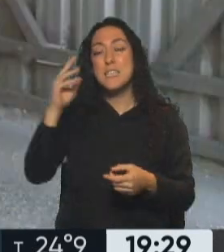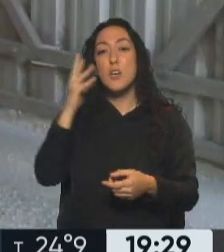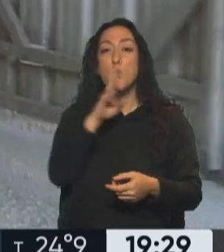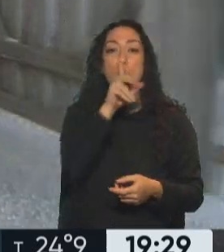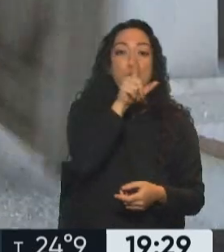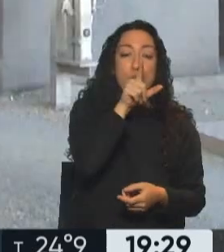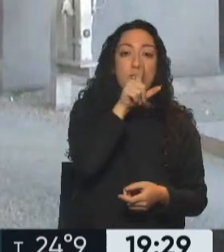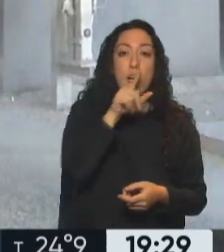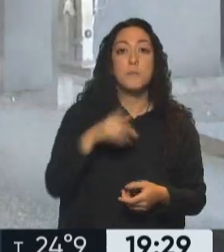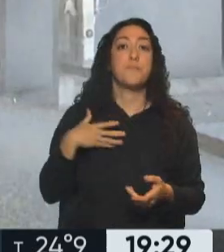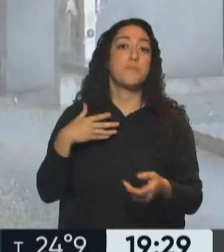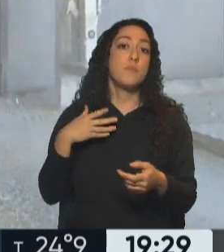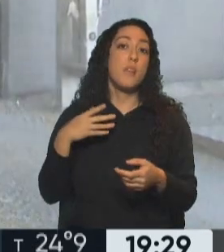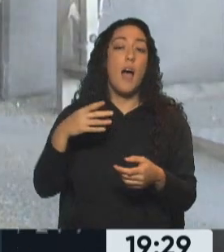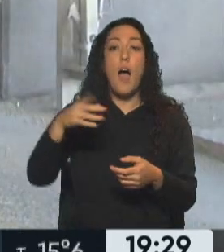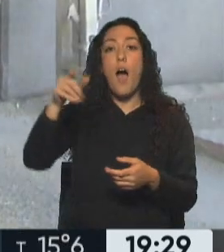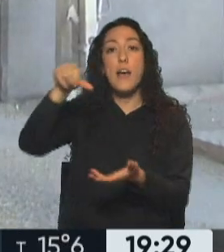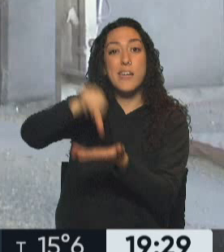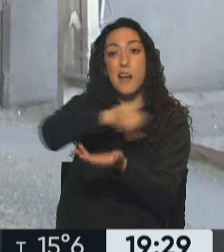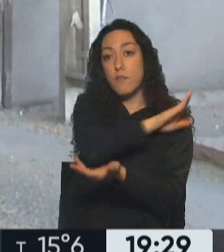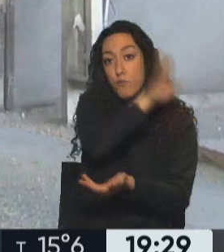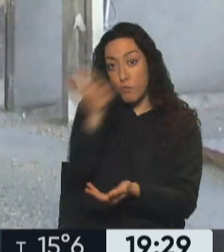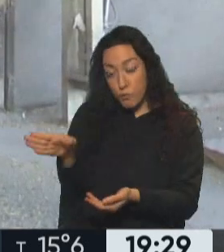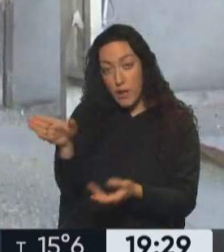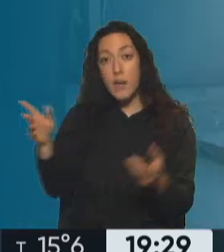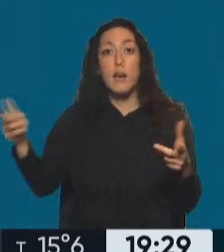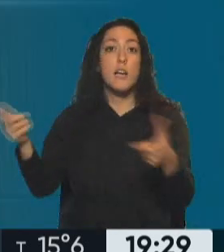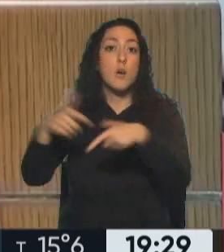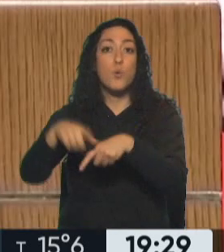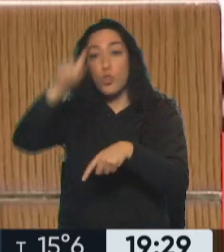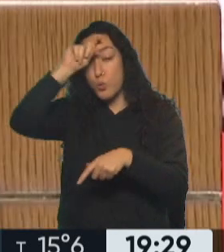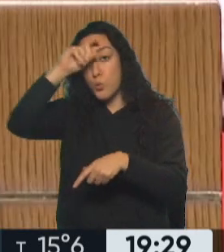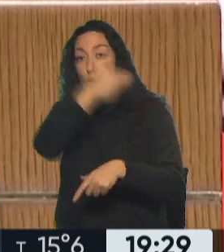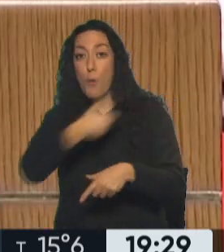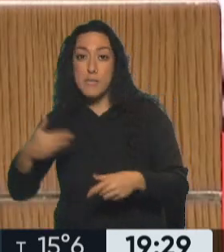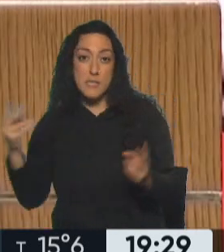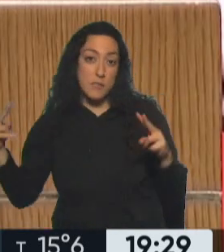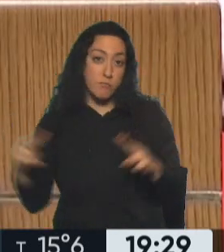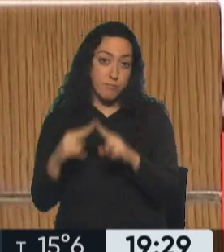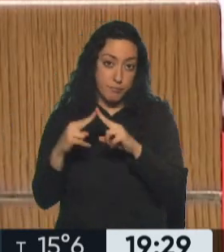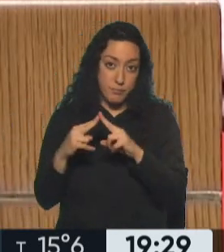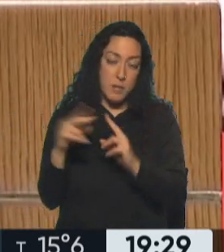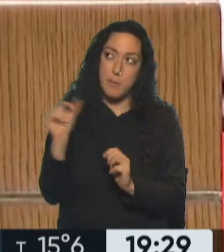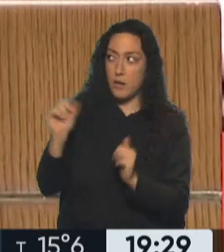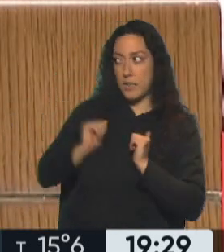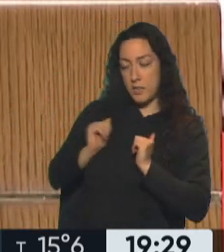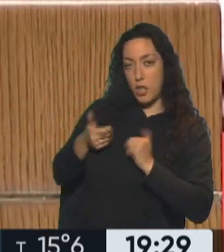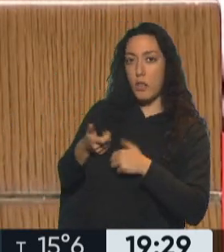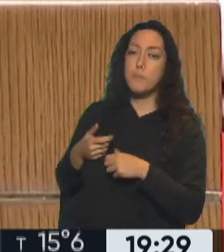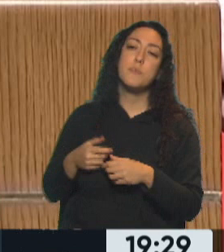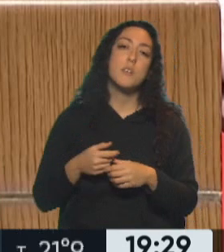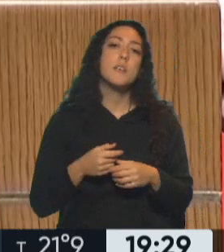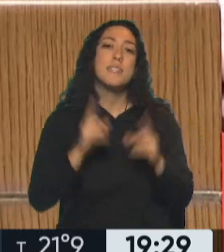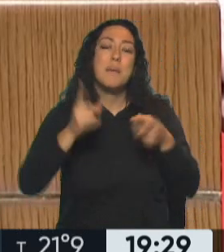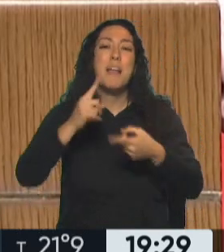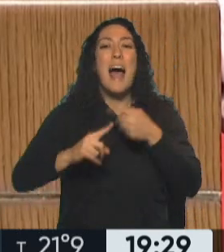Vladimir Putin, a la República Islámica de Irán, donde se reunió con el mandatario turco y en parte surgió este acuerdo por el